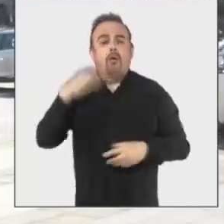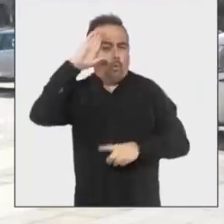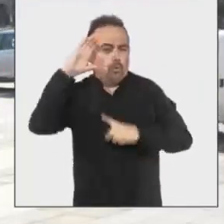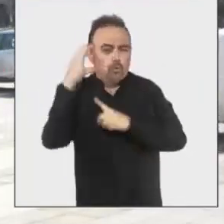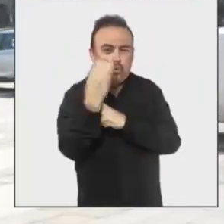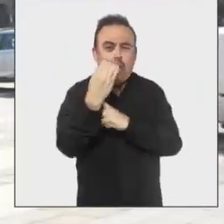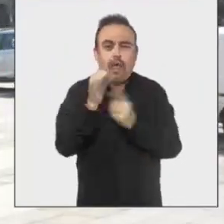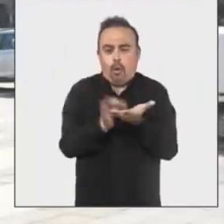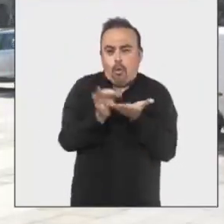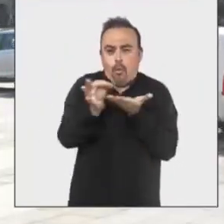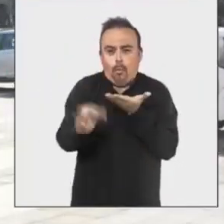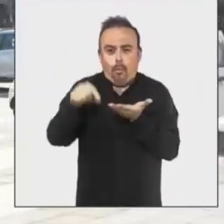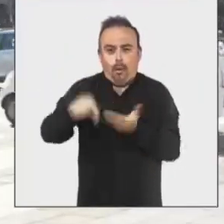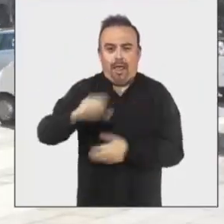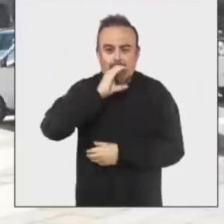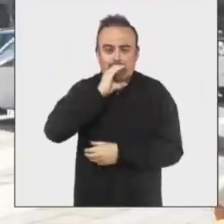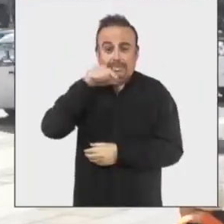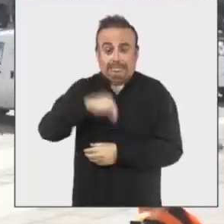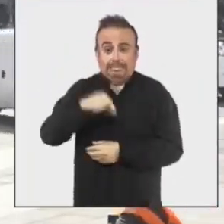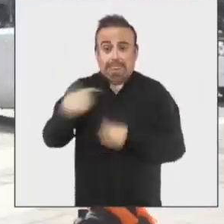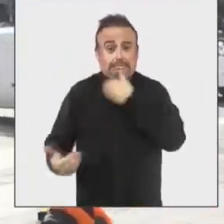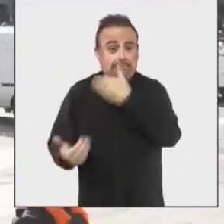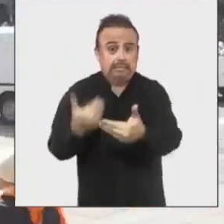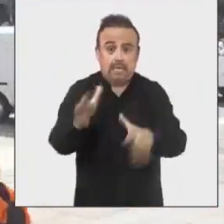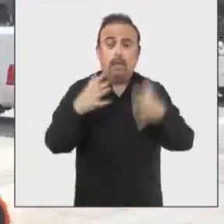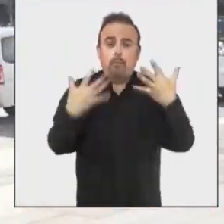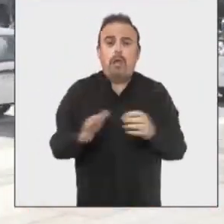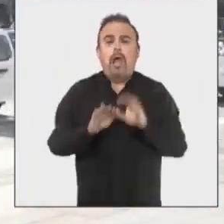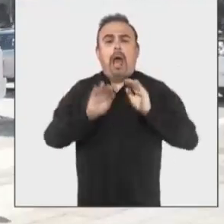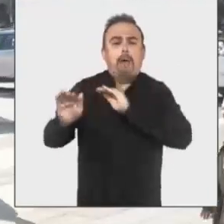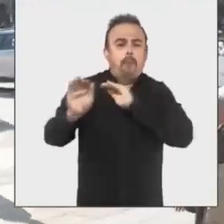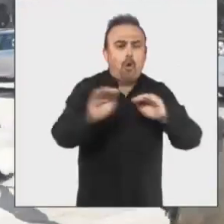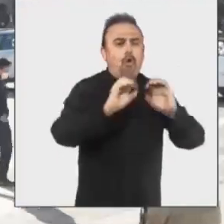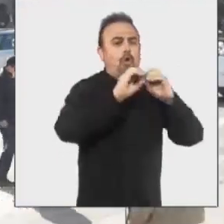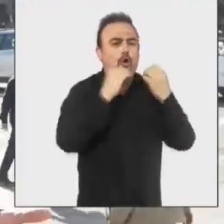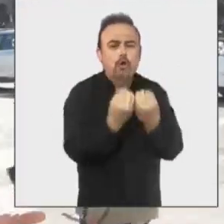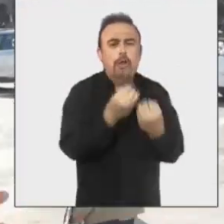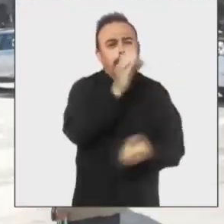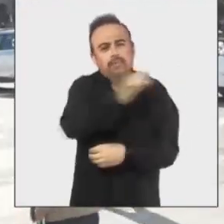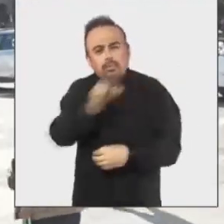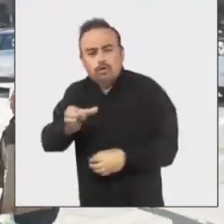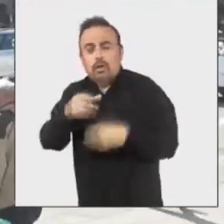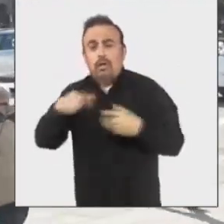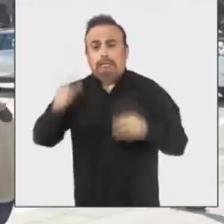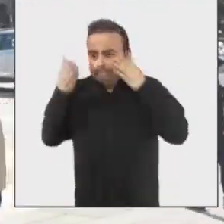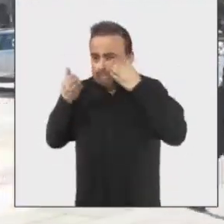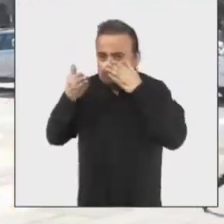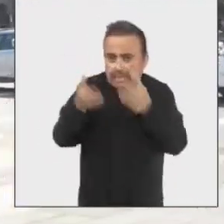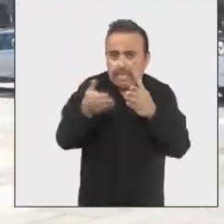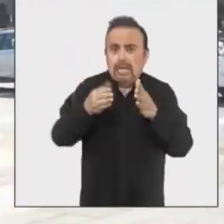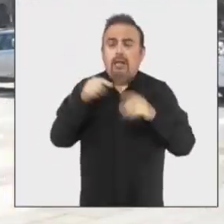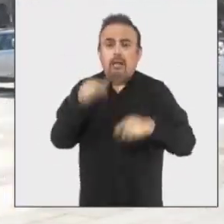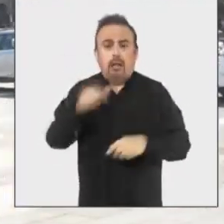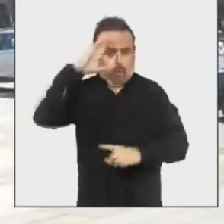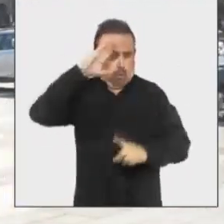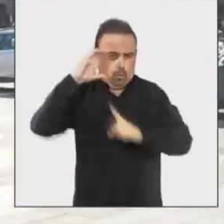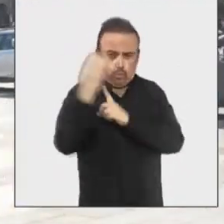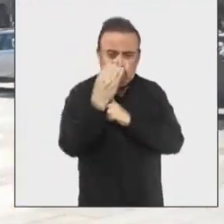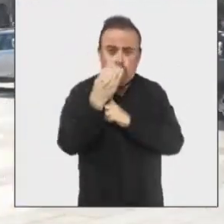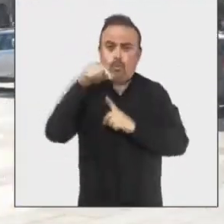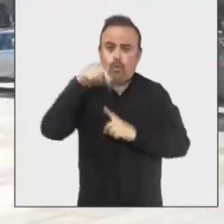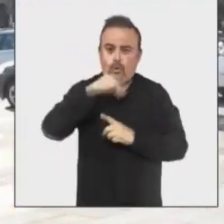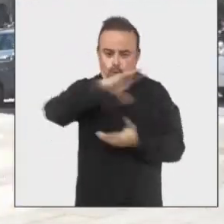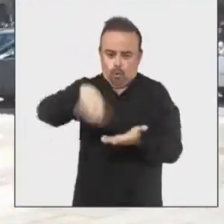Concepción que entregó y permitió apoyar distintos fondos a organizaciones y personas que están dedicadas al desarrollo cultural